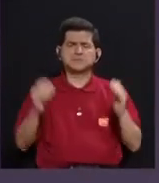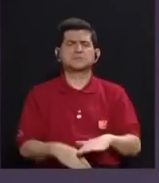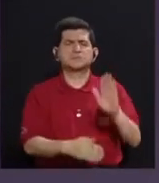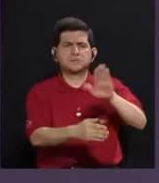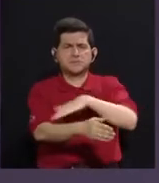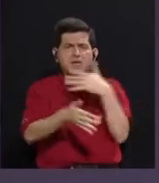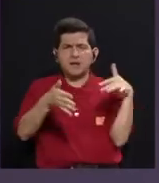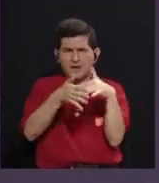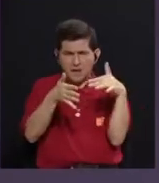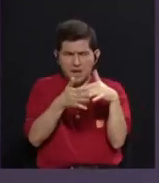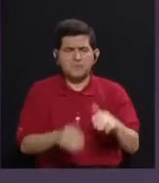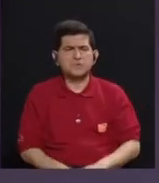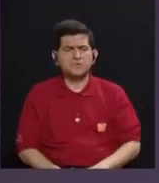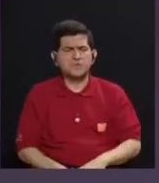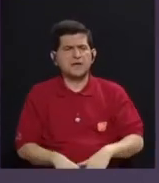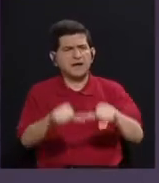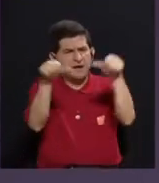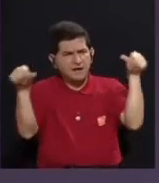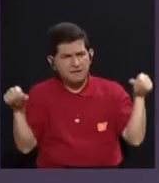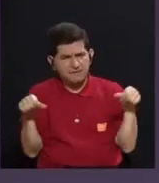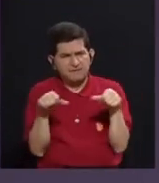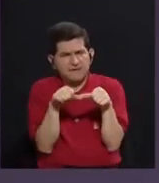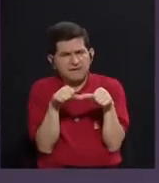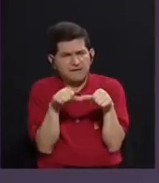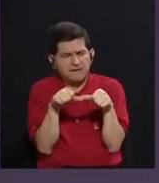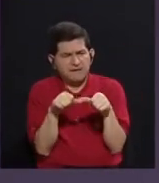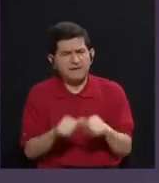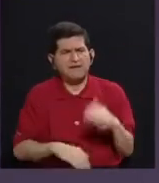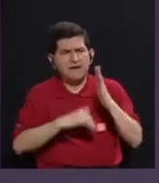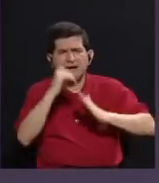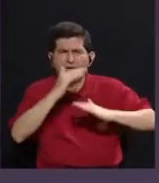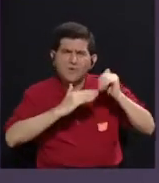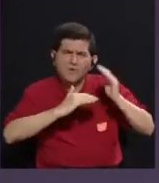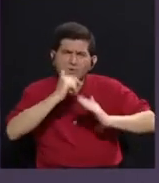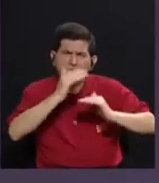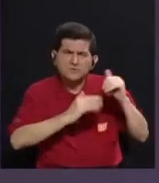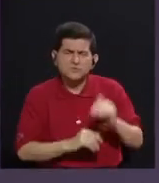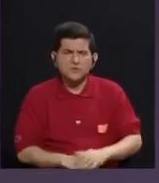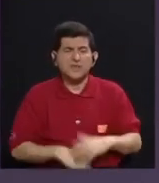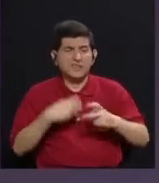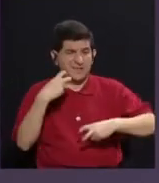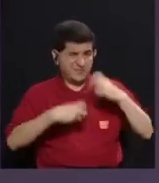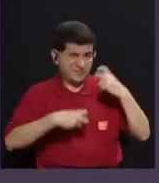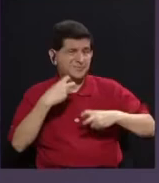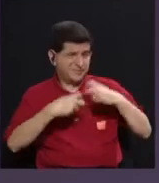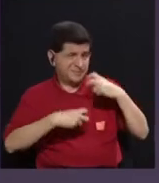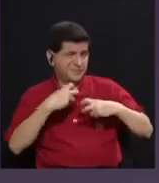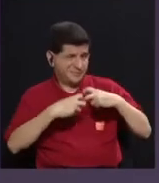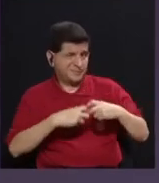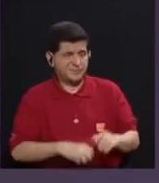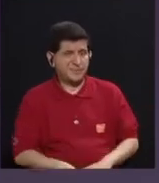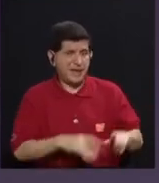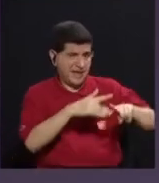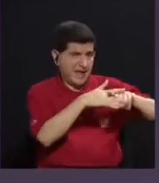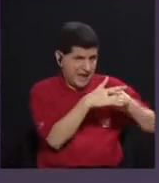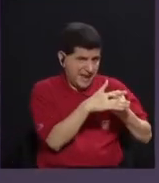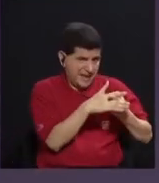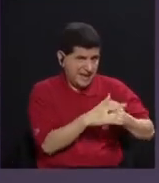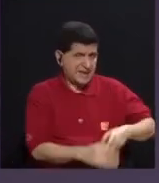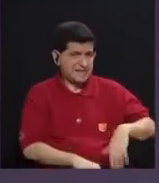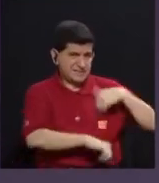de por sí es una disciplina construida de manera problemática. En sus orígenes